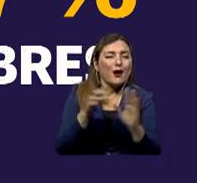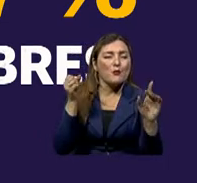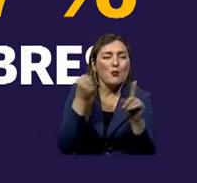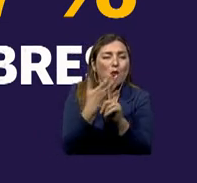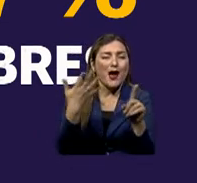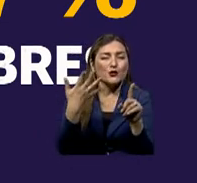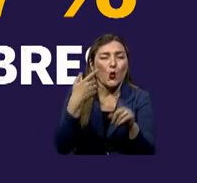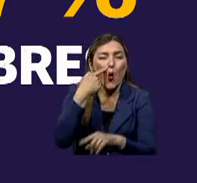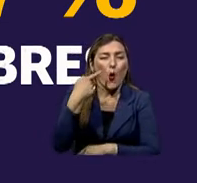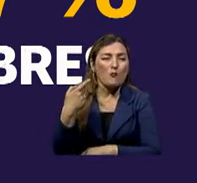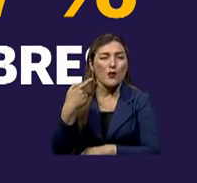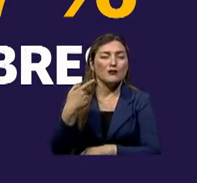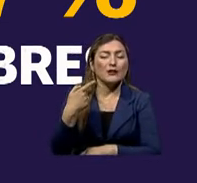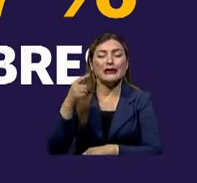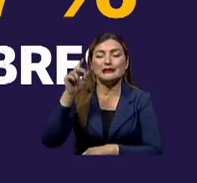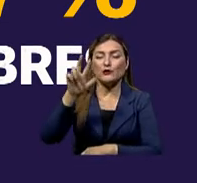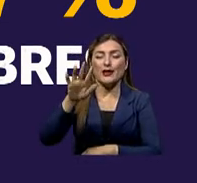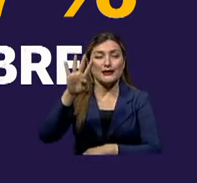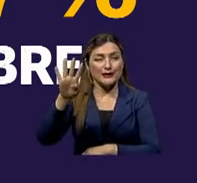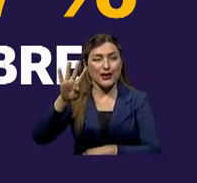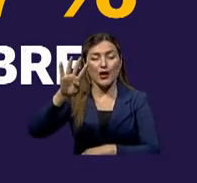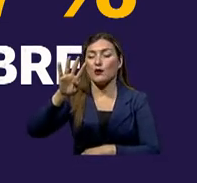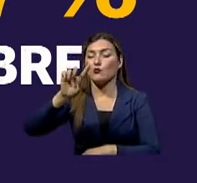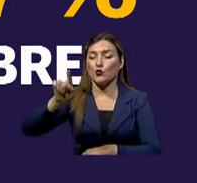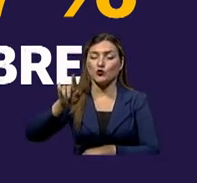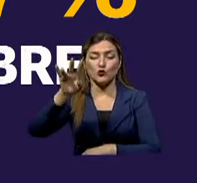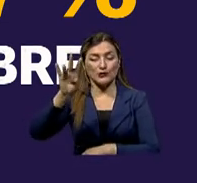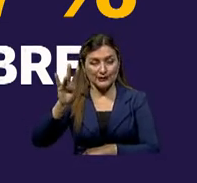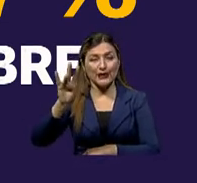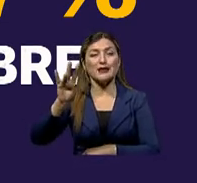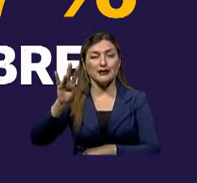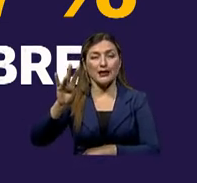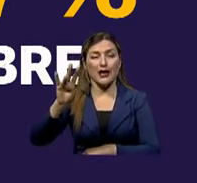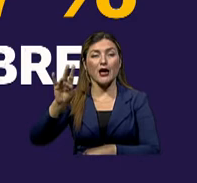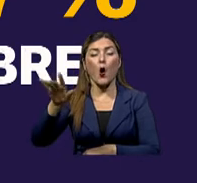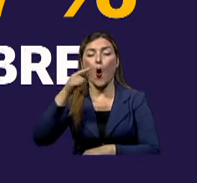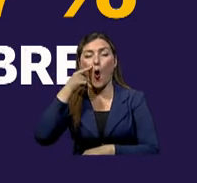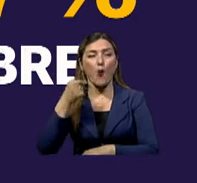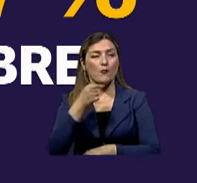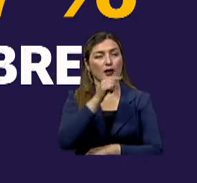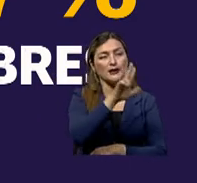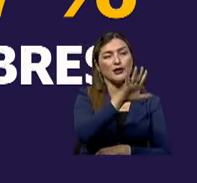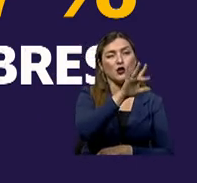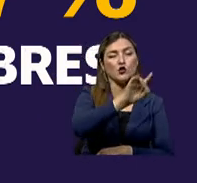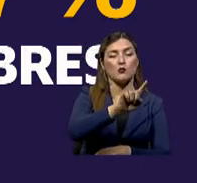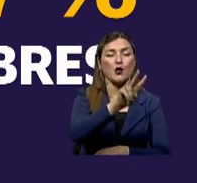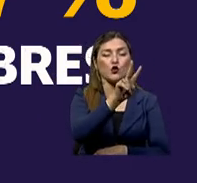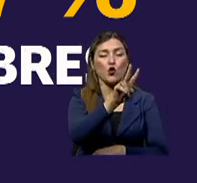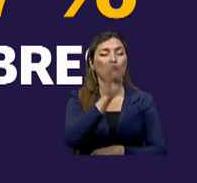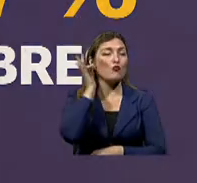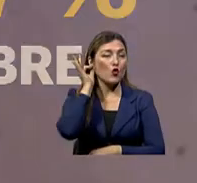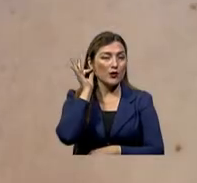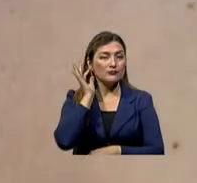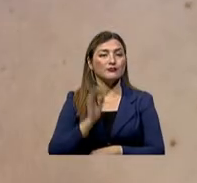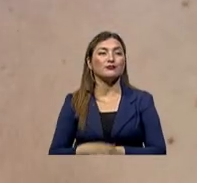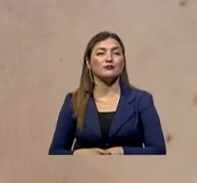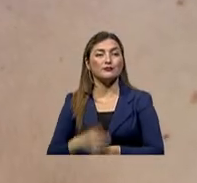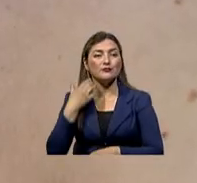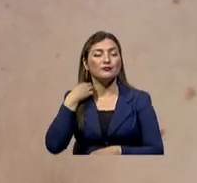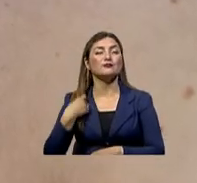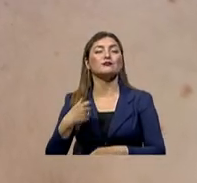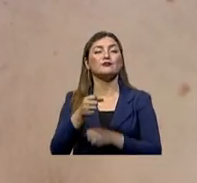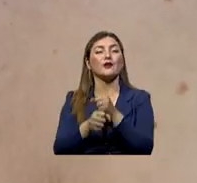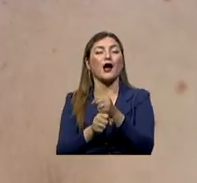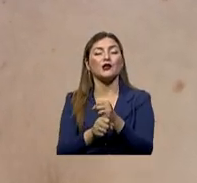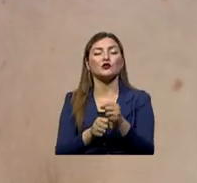enfermedad es de 38,2% por cada 100.000 habitantes en mujeres. Y 43,7% en hombres. La edad